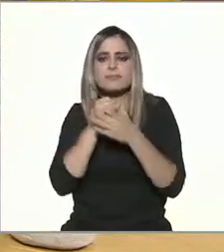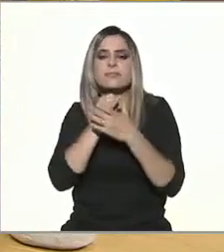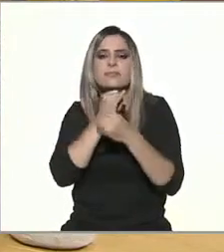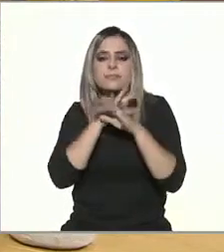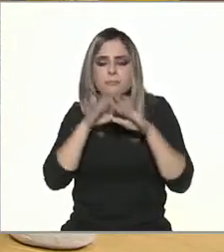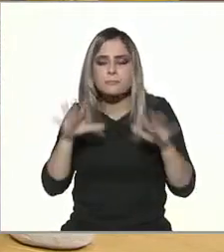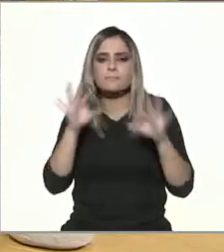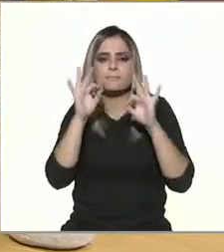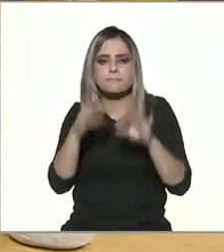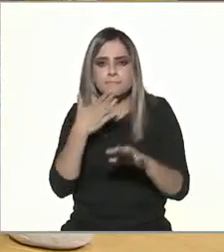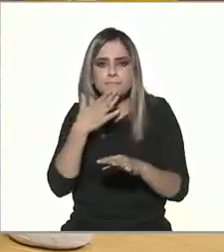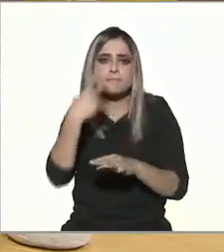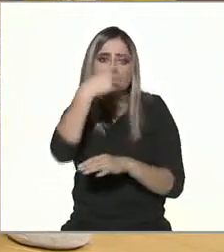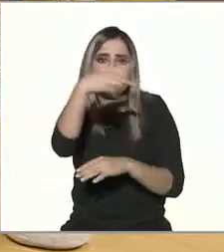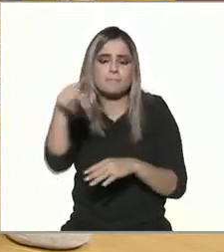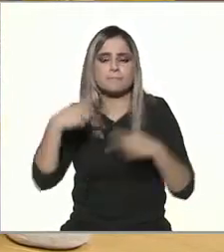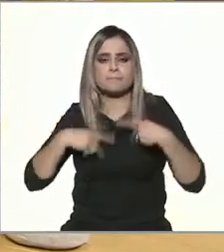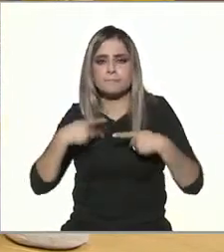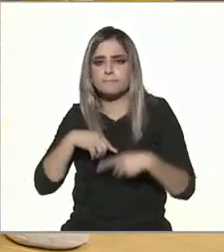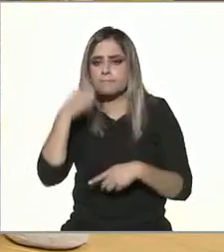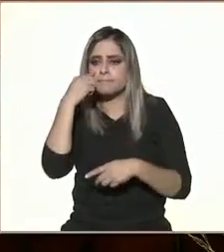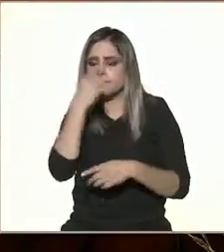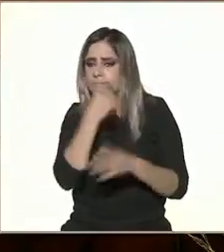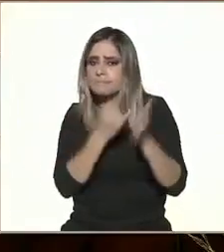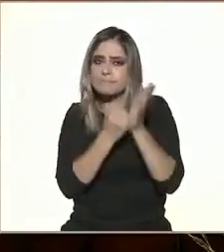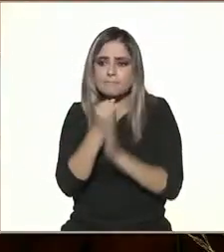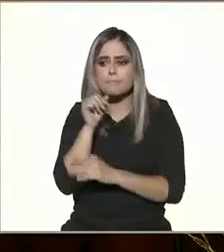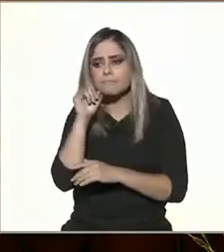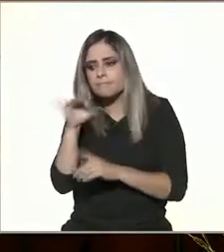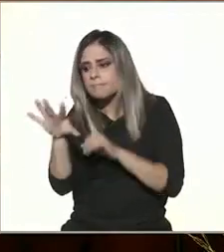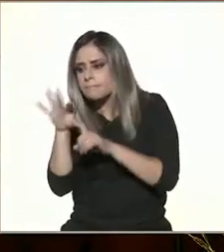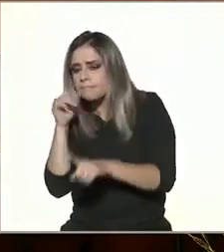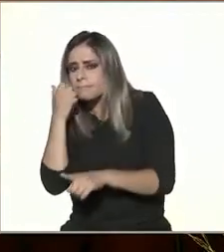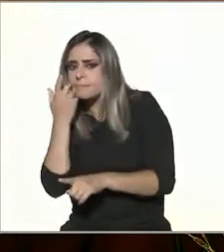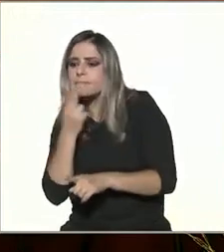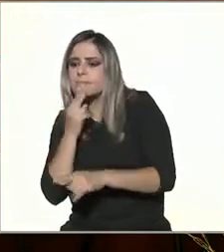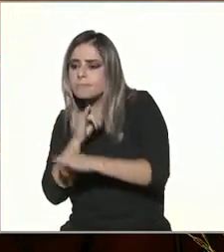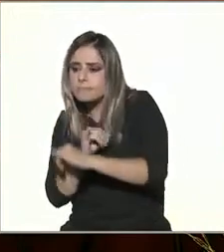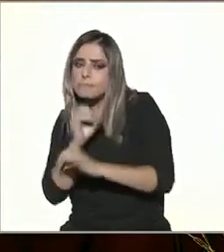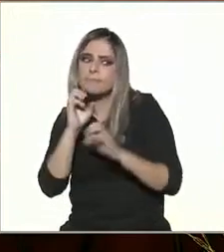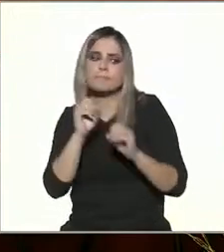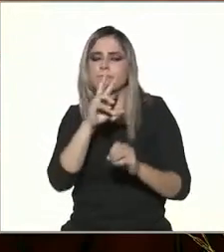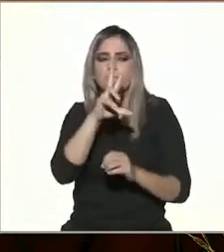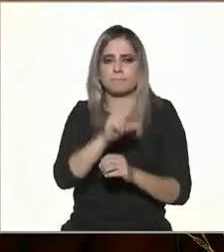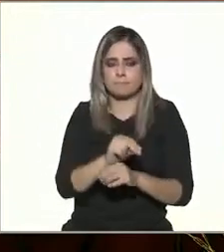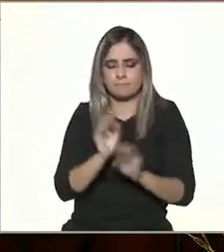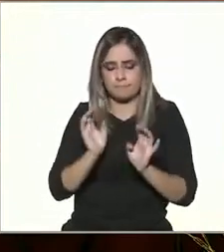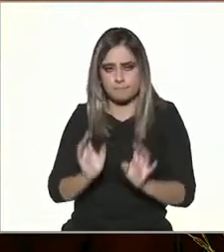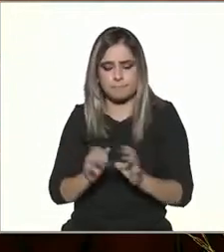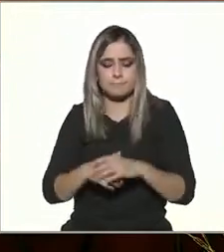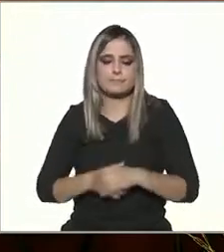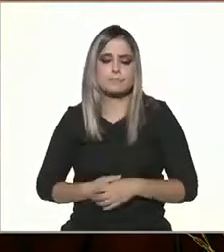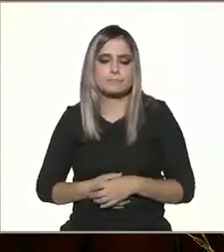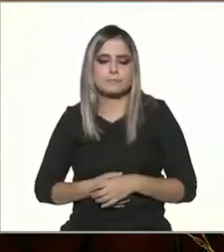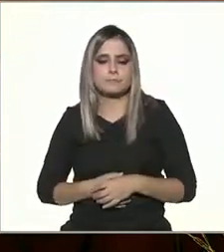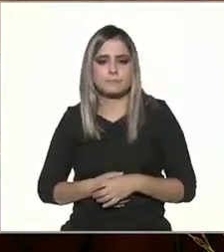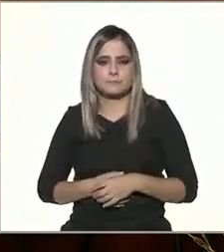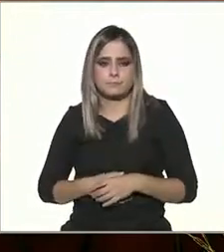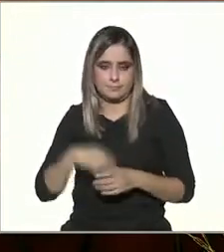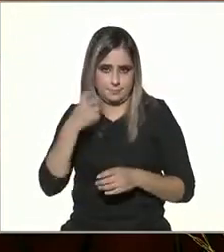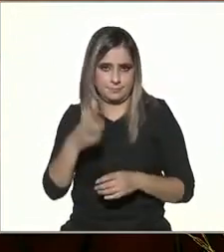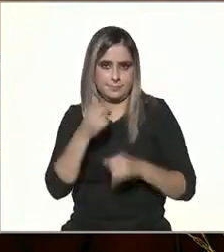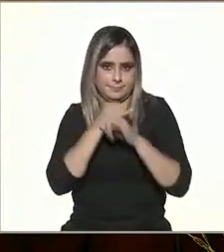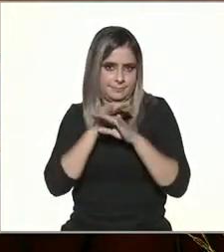y poder escoger, decidir, formar mi propio juicio y decidir cómo avanzamos, ¿ok? Eso es en cuanto a